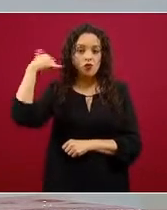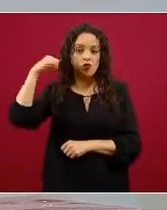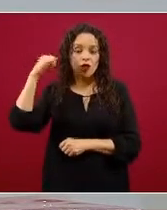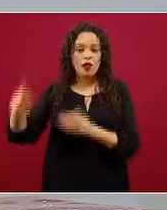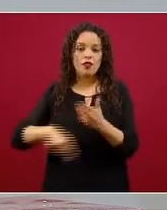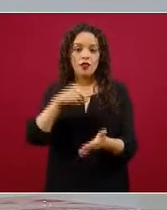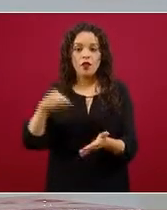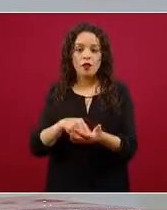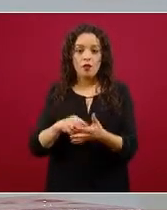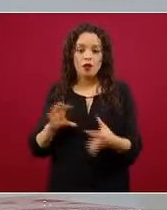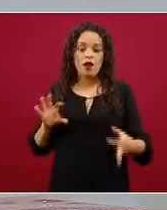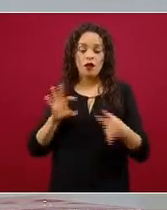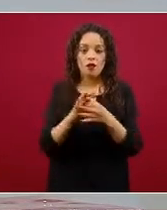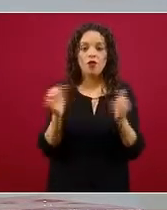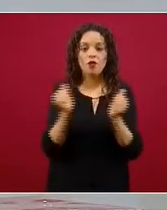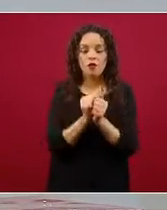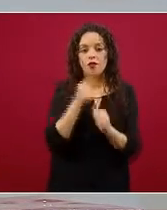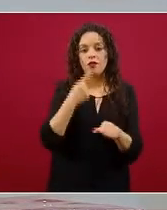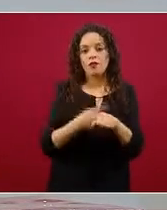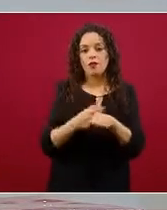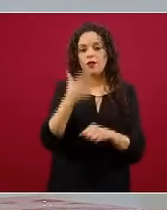y asociada a diabetes.